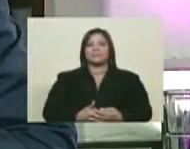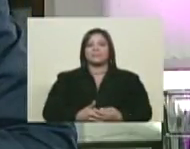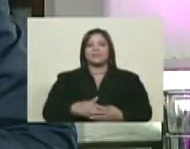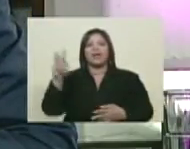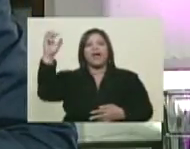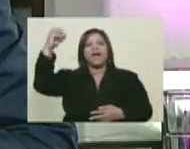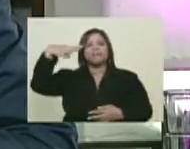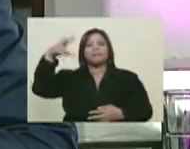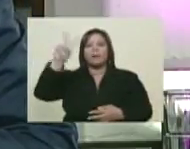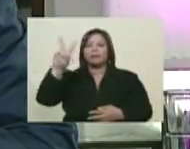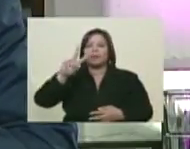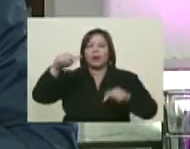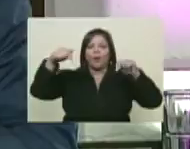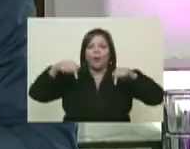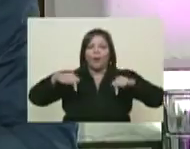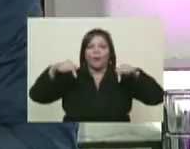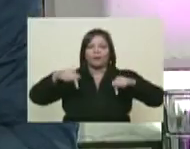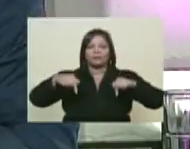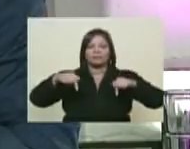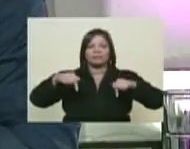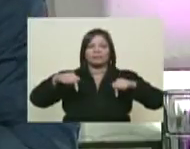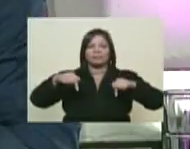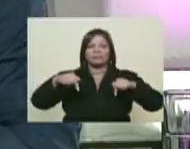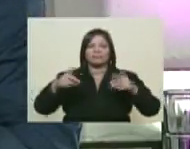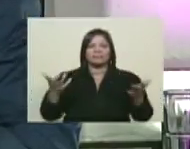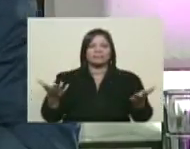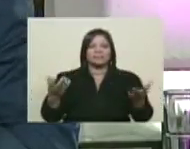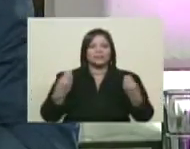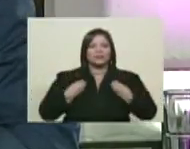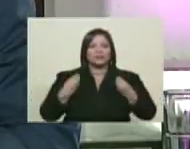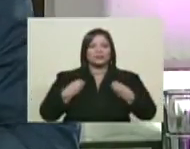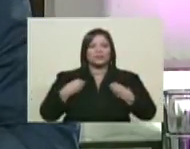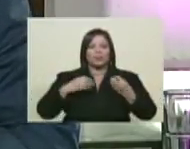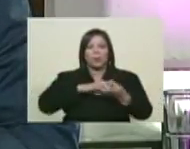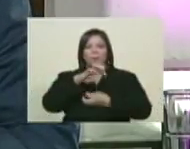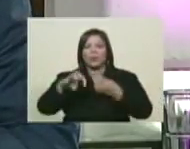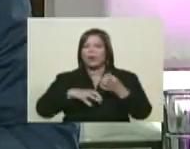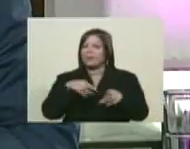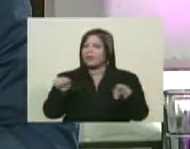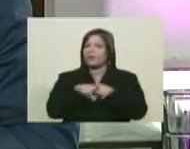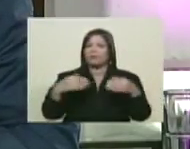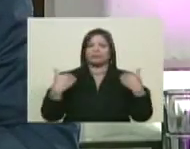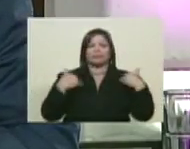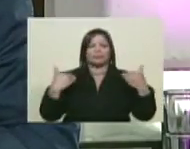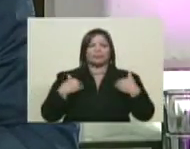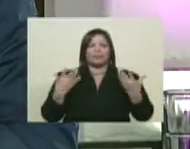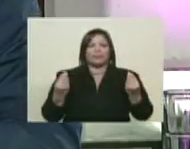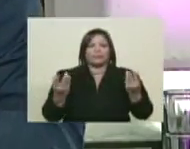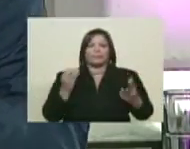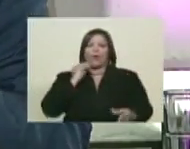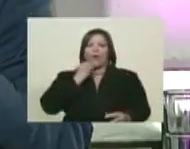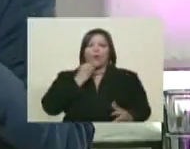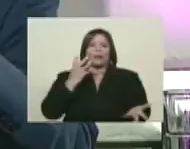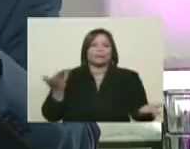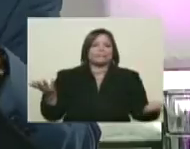Venezuela de hoy, tú vives las vicisitudes que vive el pueblo venezolano como un joven más.